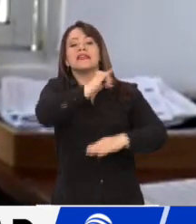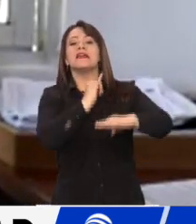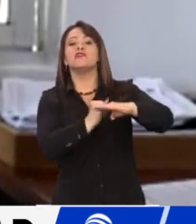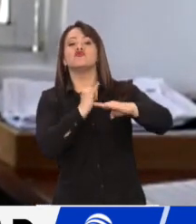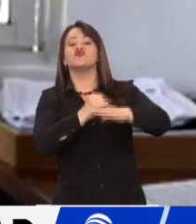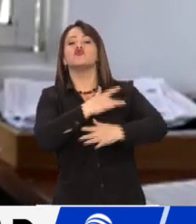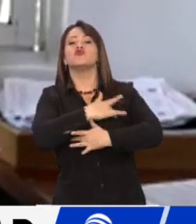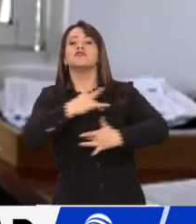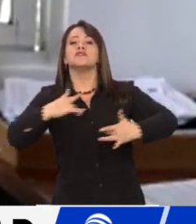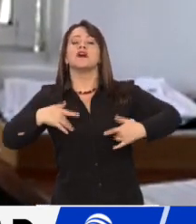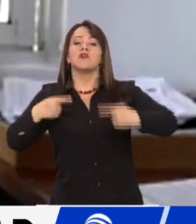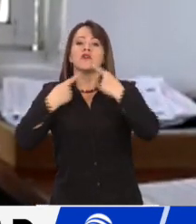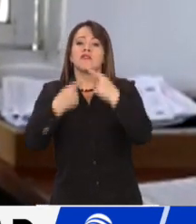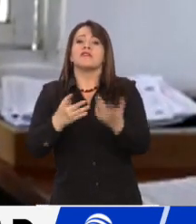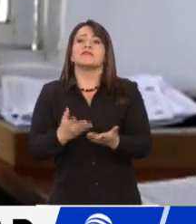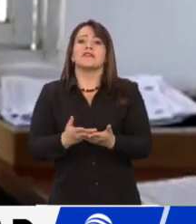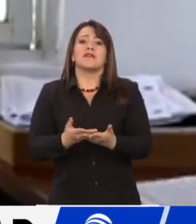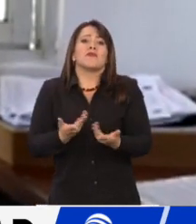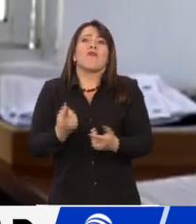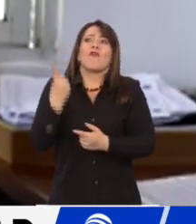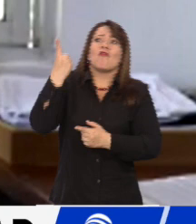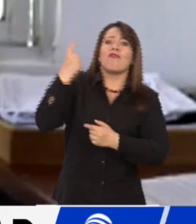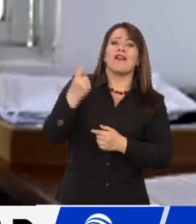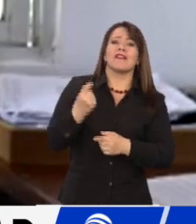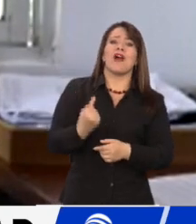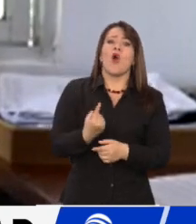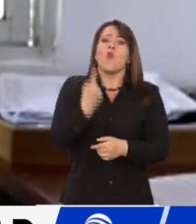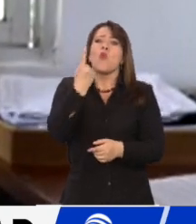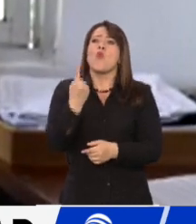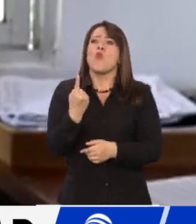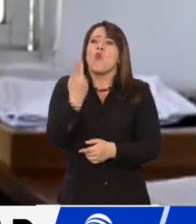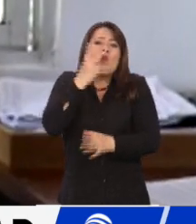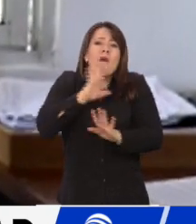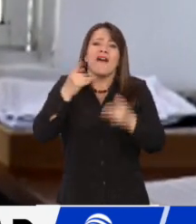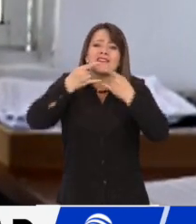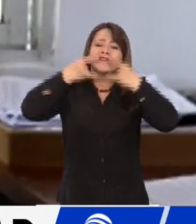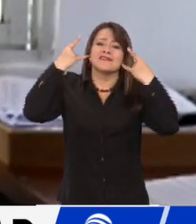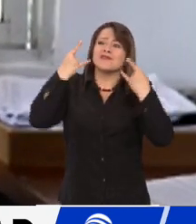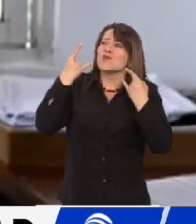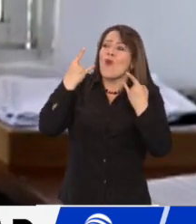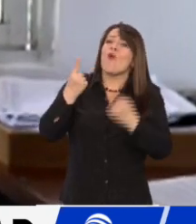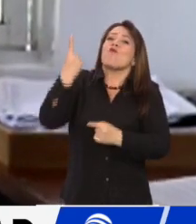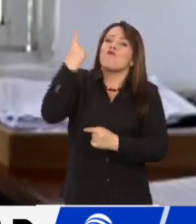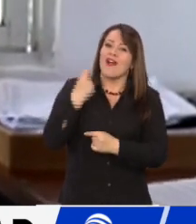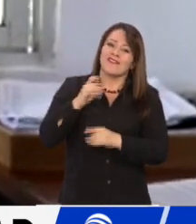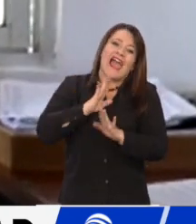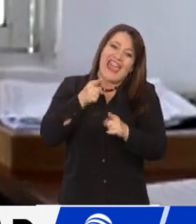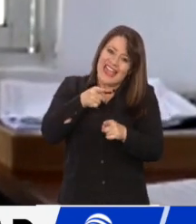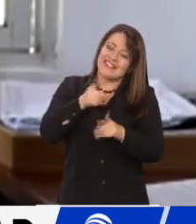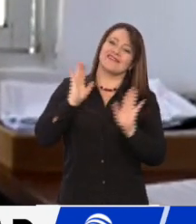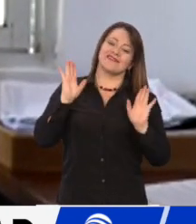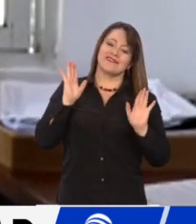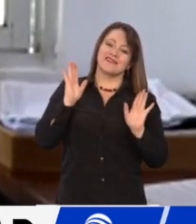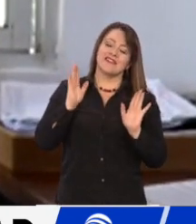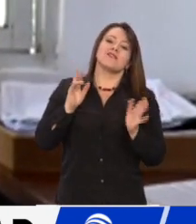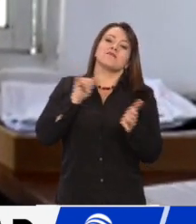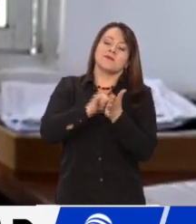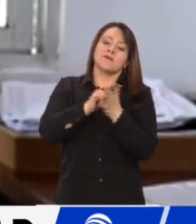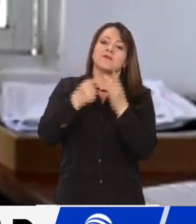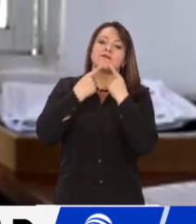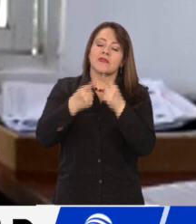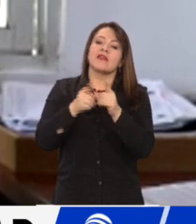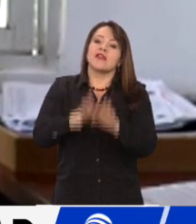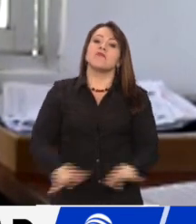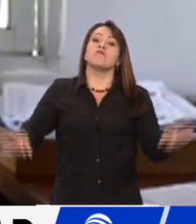es que no es una cantidad suficiente para la demanda del servicio. Aquí el llamado es a que al interior de las